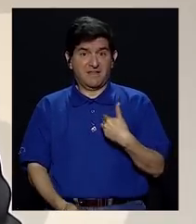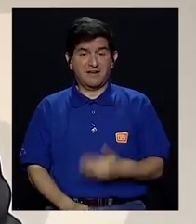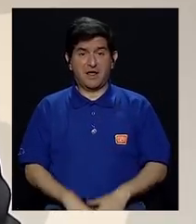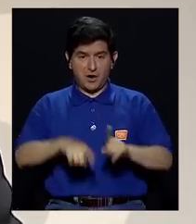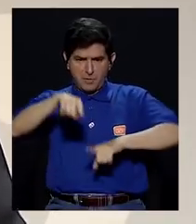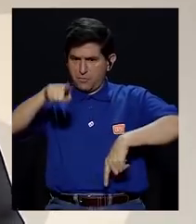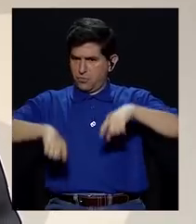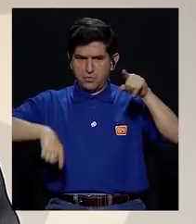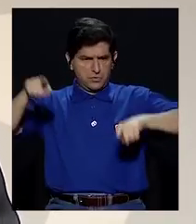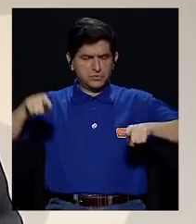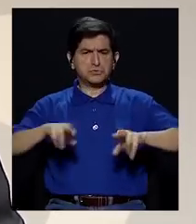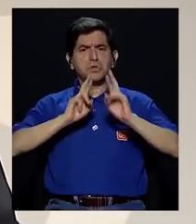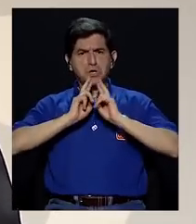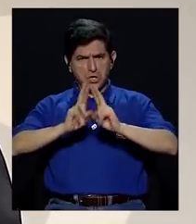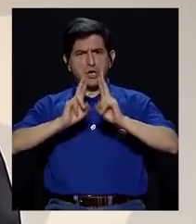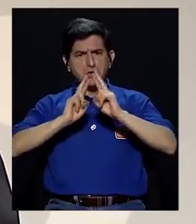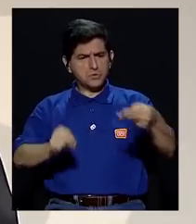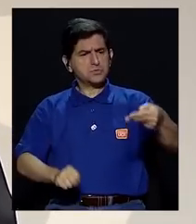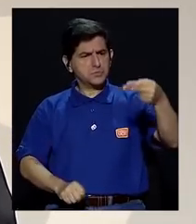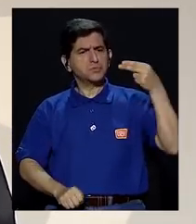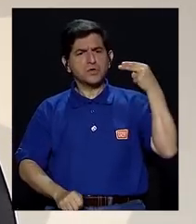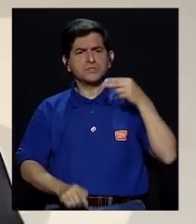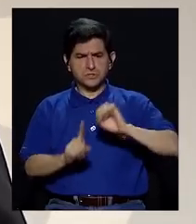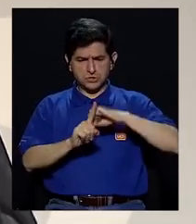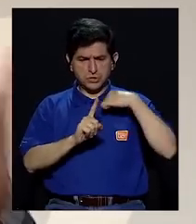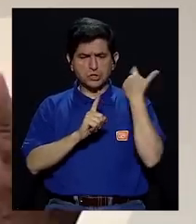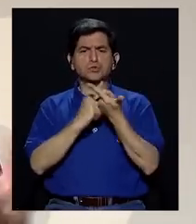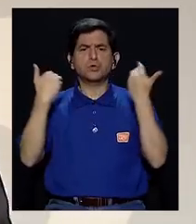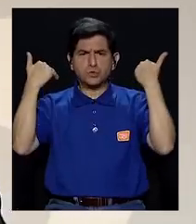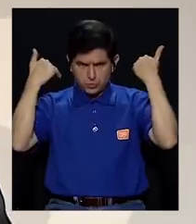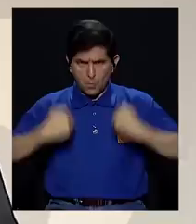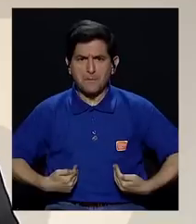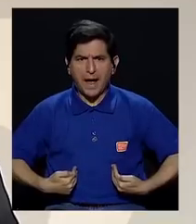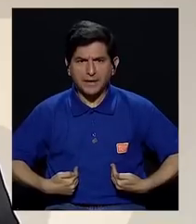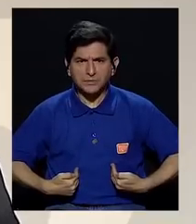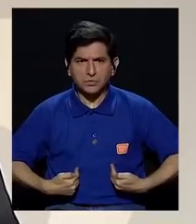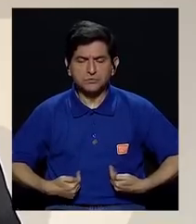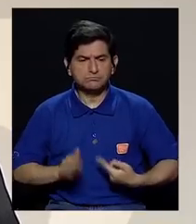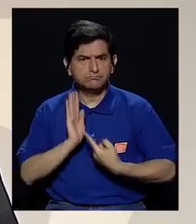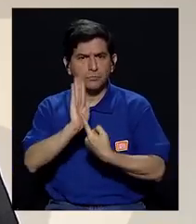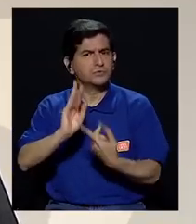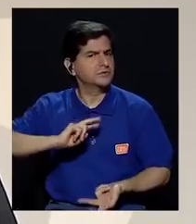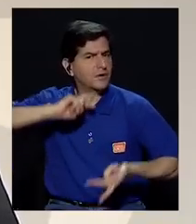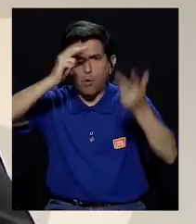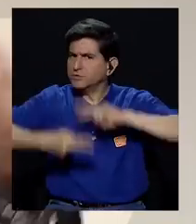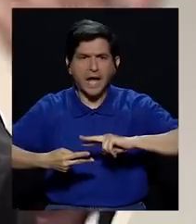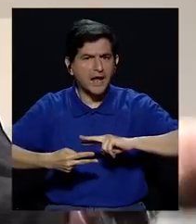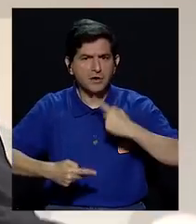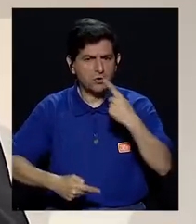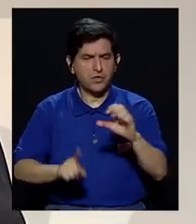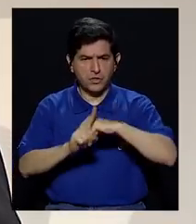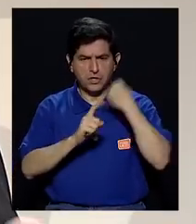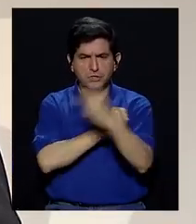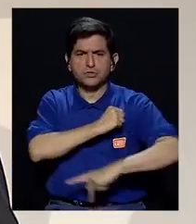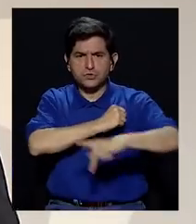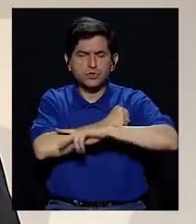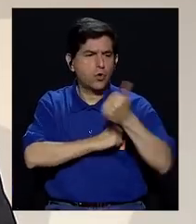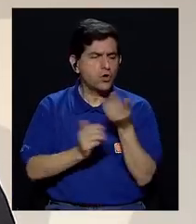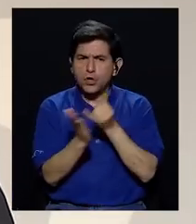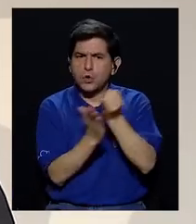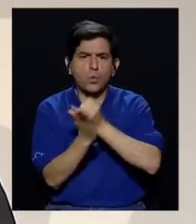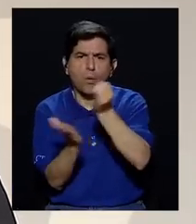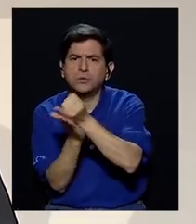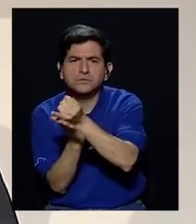suficiente estadística y suficientes resultados históricos, sociales y humanos para mostrar lo contrario. Lo ha dicho el Estado de la Nación en otras